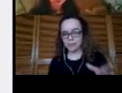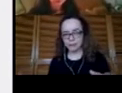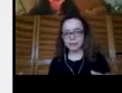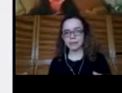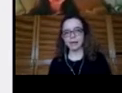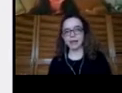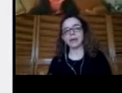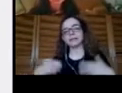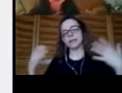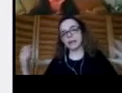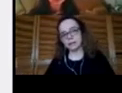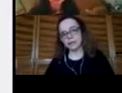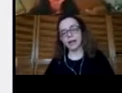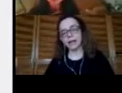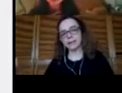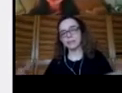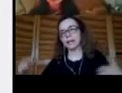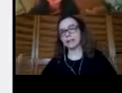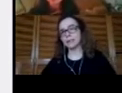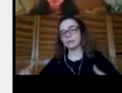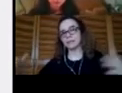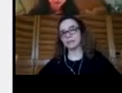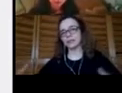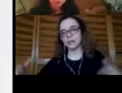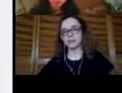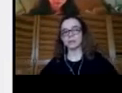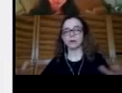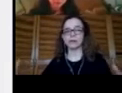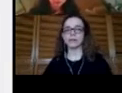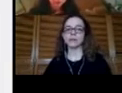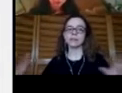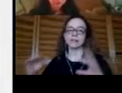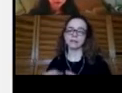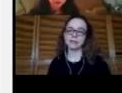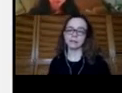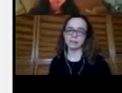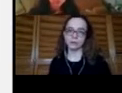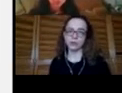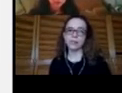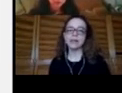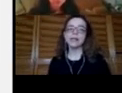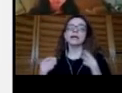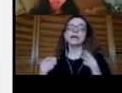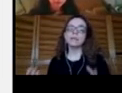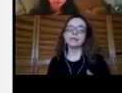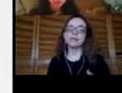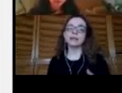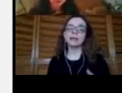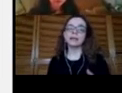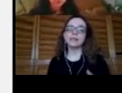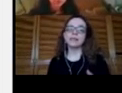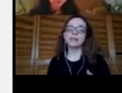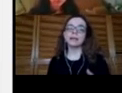en Adolescentes, que es quien se encarga de ser el mecanismo, establecer los mecanismos de coordinación entre las distintas instituciones. Y también a